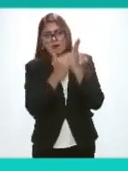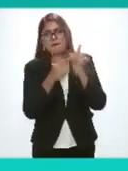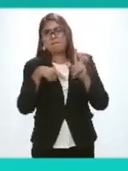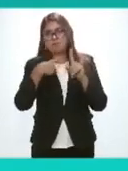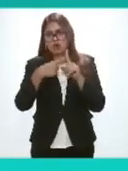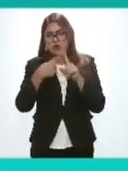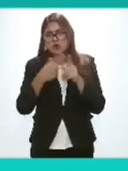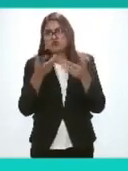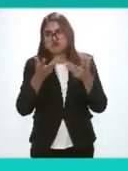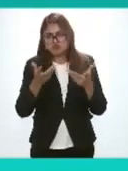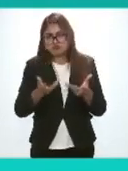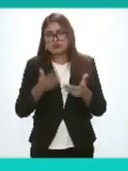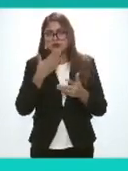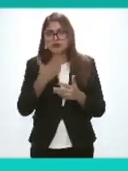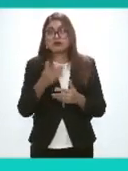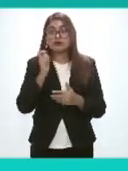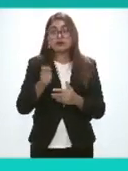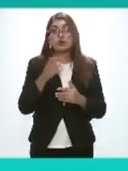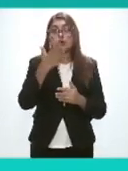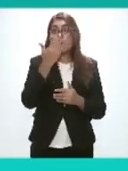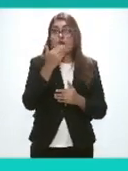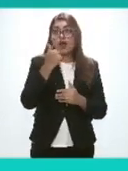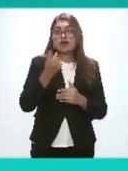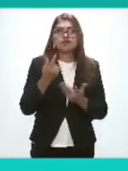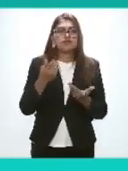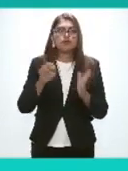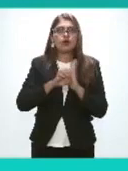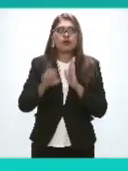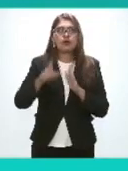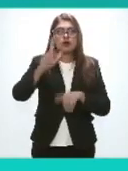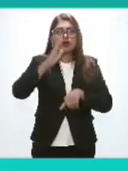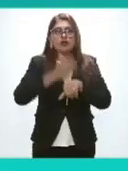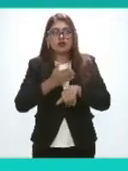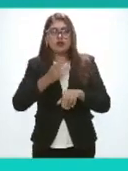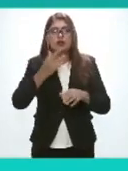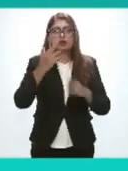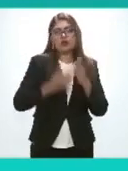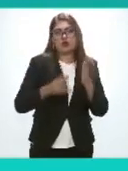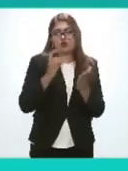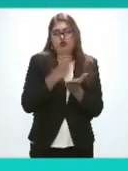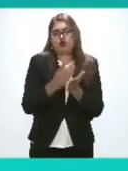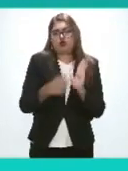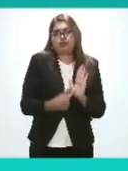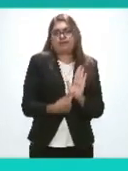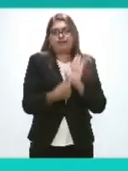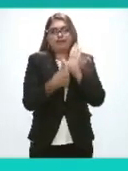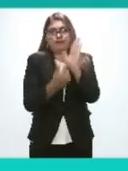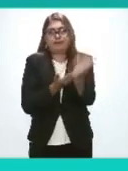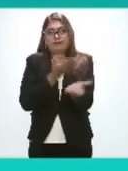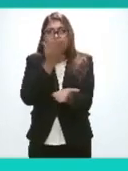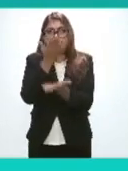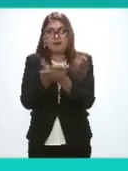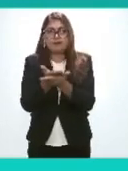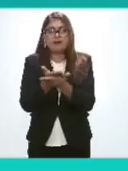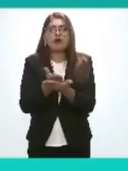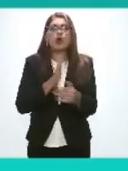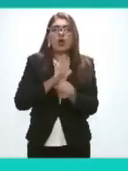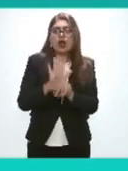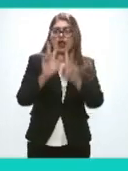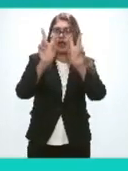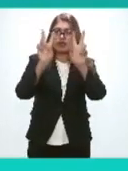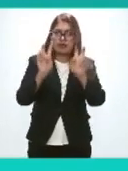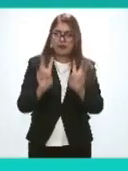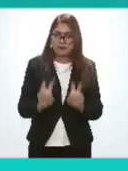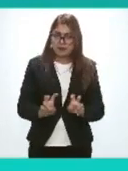prácticas significa que no tiene efectos vinculantes sino que únicamente tiene como finalidad poner sobre la mesa los temas